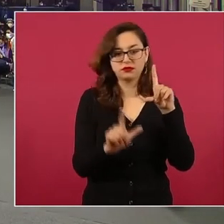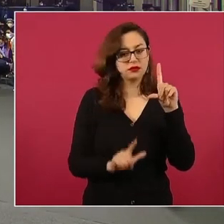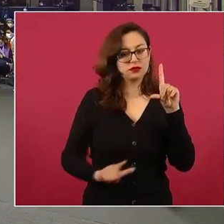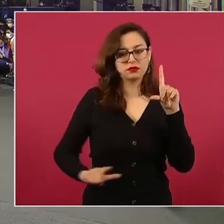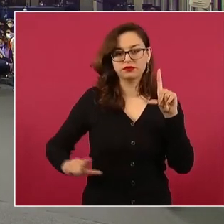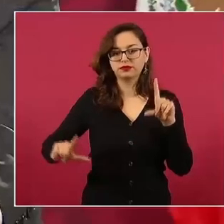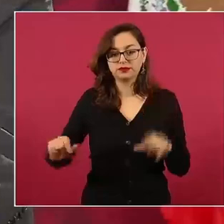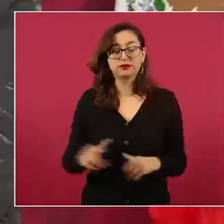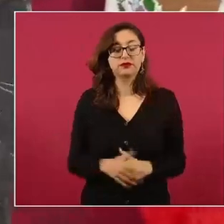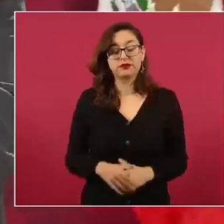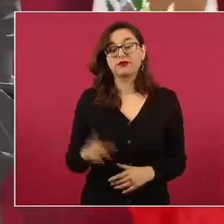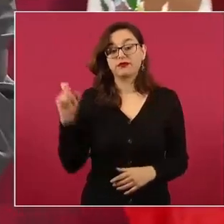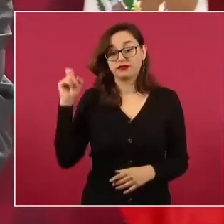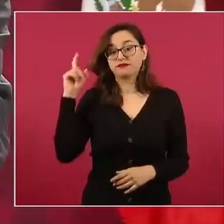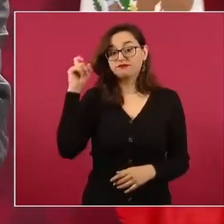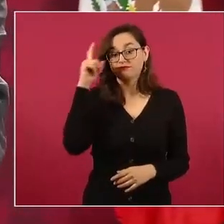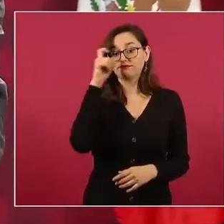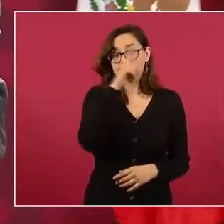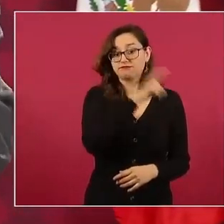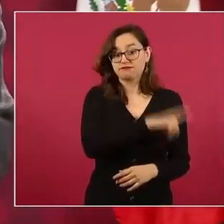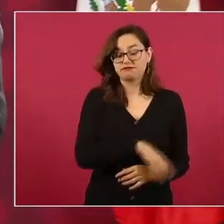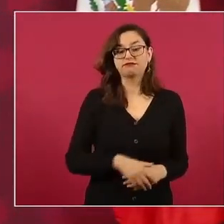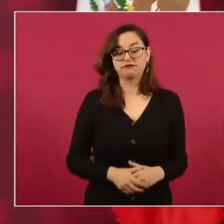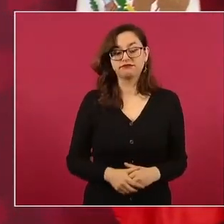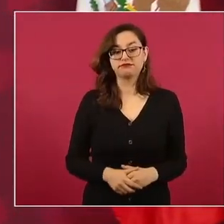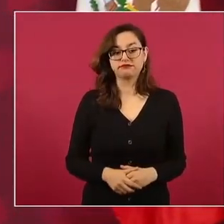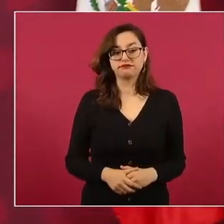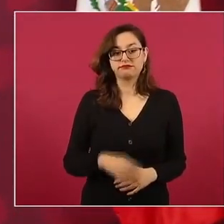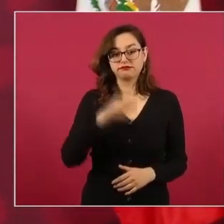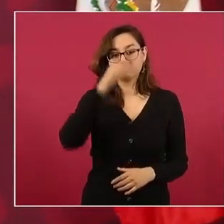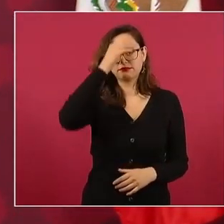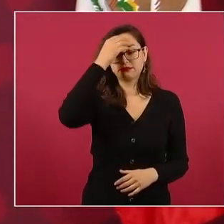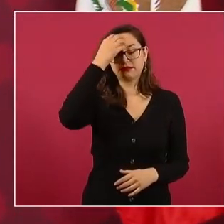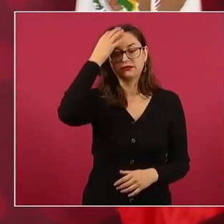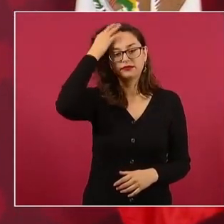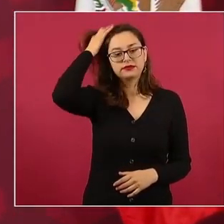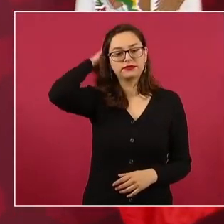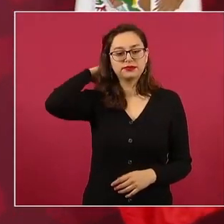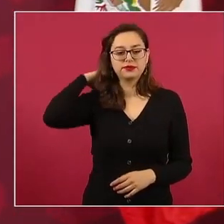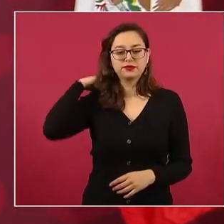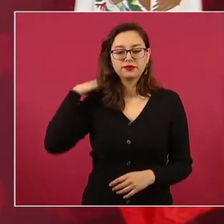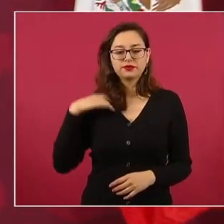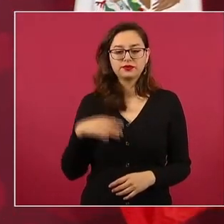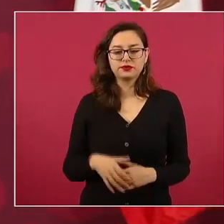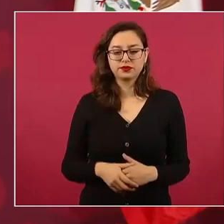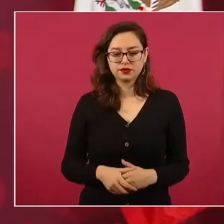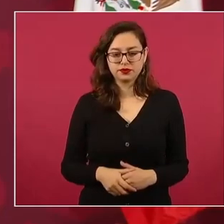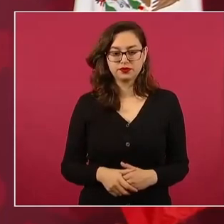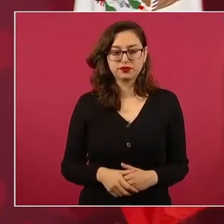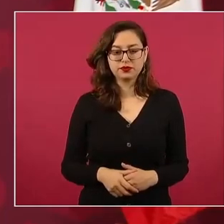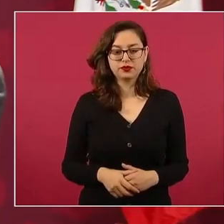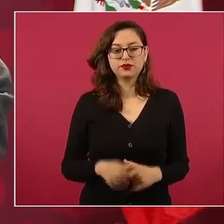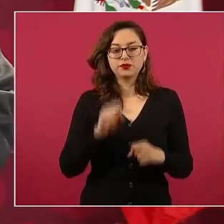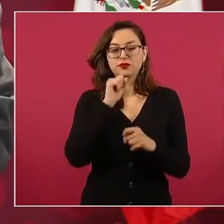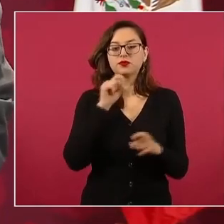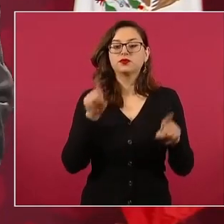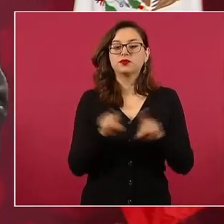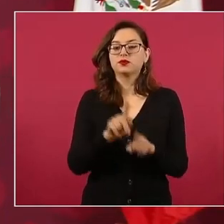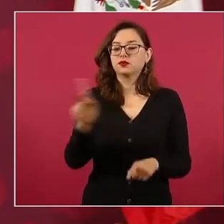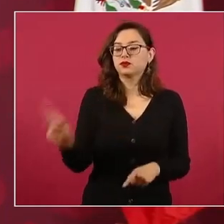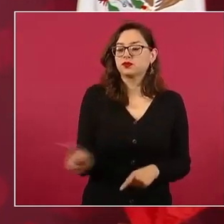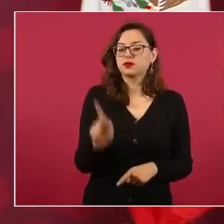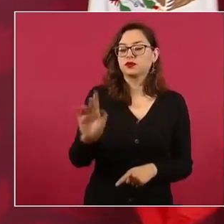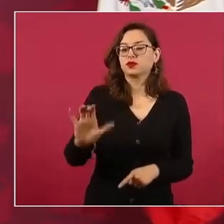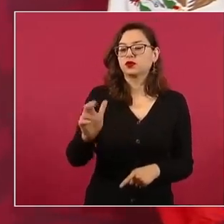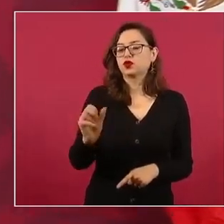era muy difícil, igual en la zona de la Chontalpa, lo